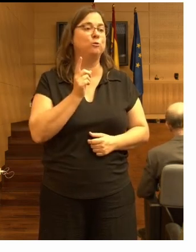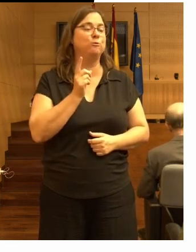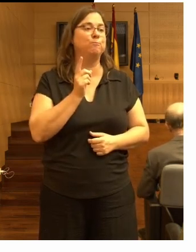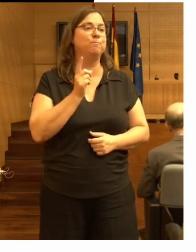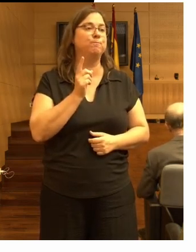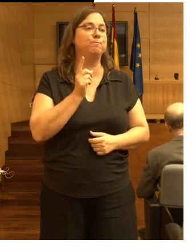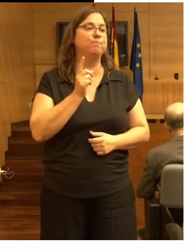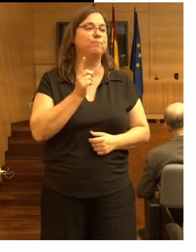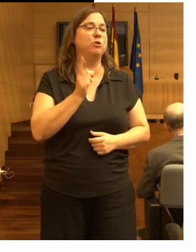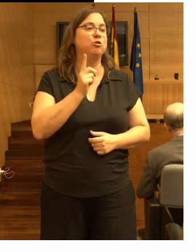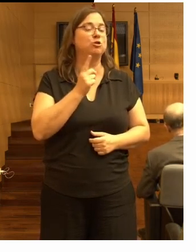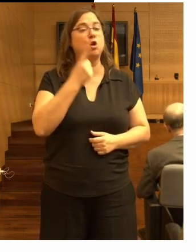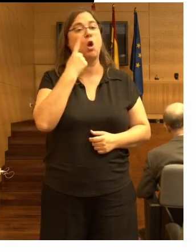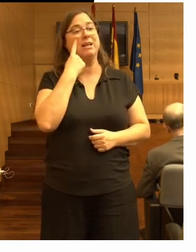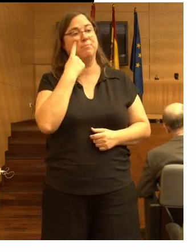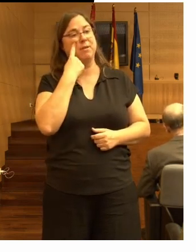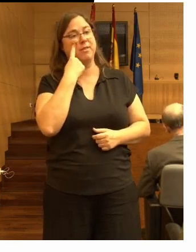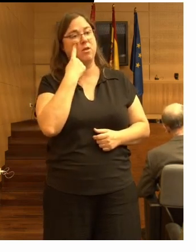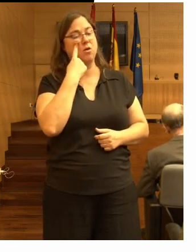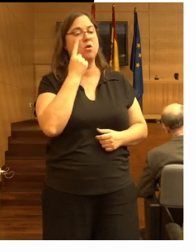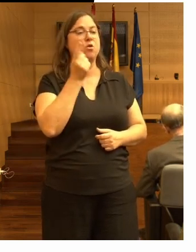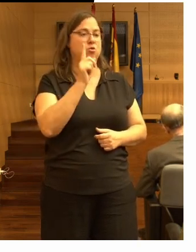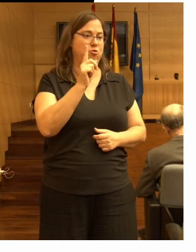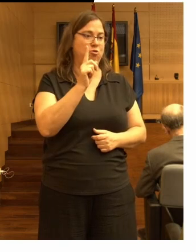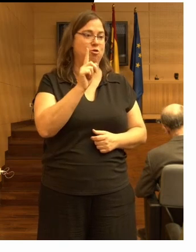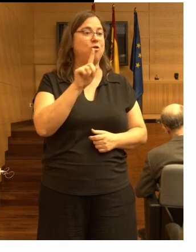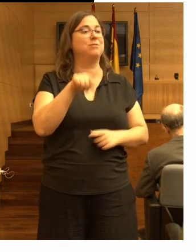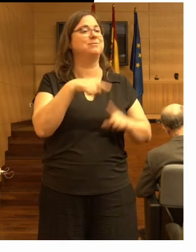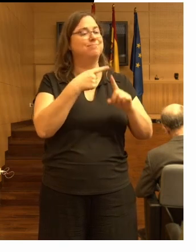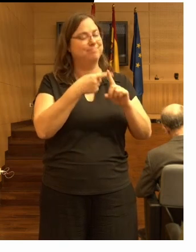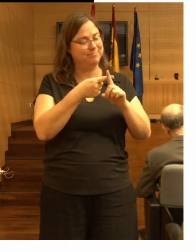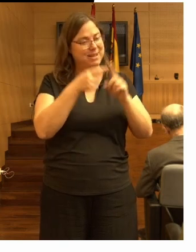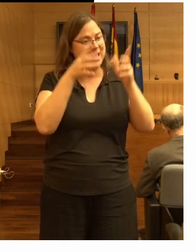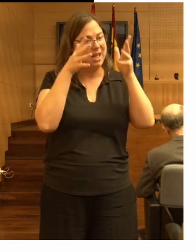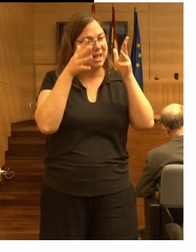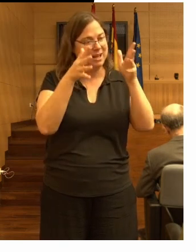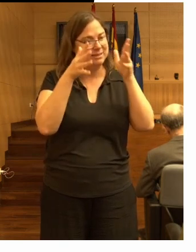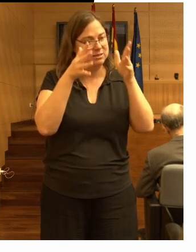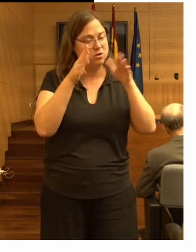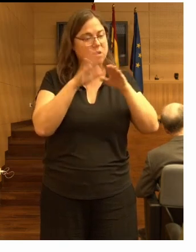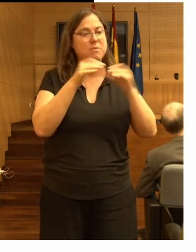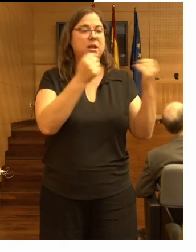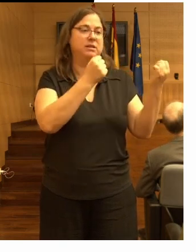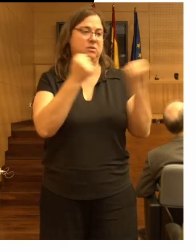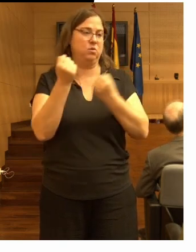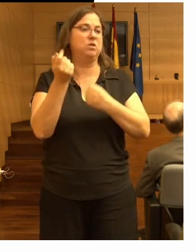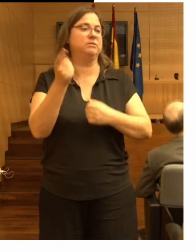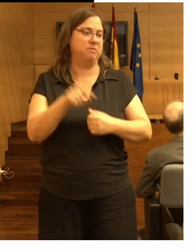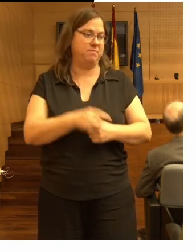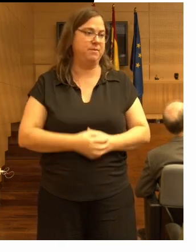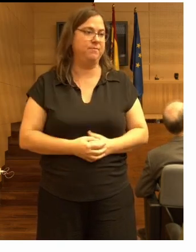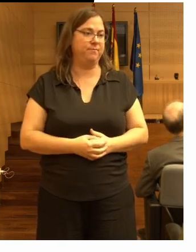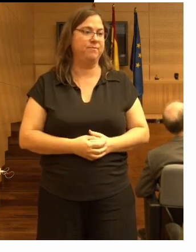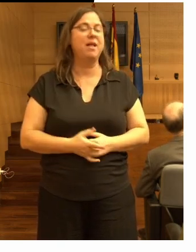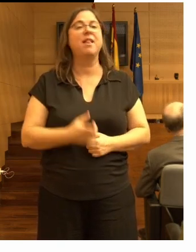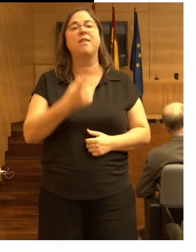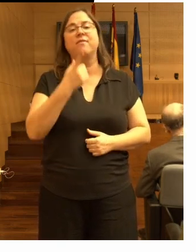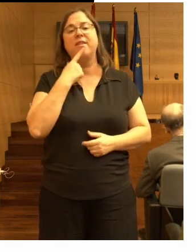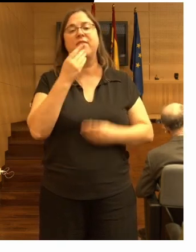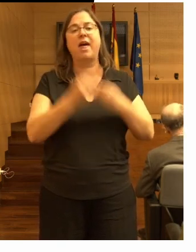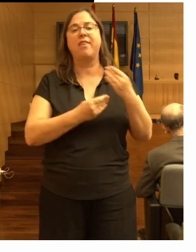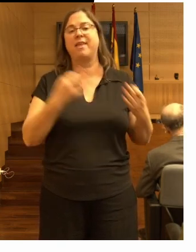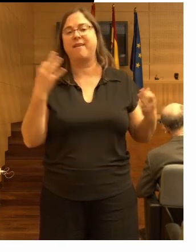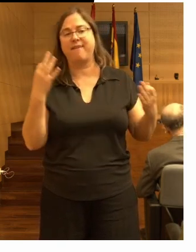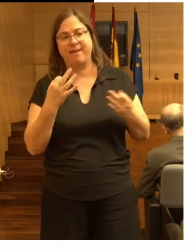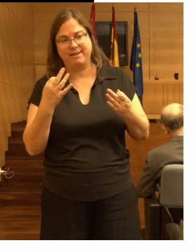hacen la inspección sino que también asesoran a las instituciones les dicen lo que tienen que hacer